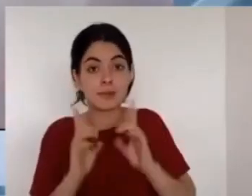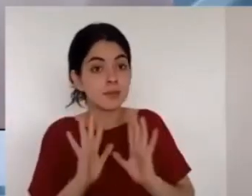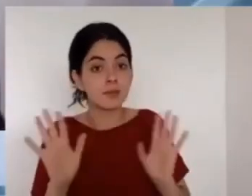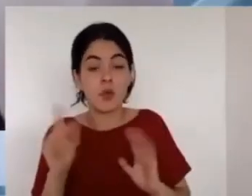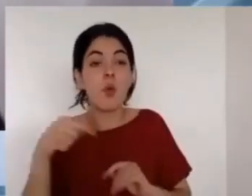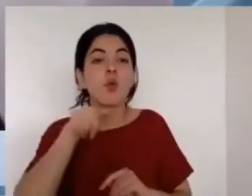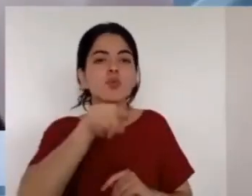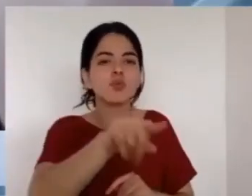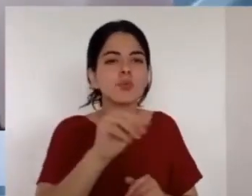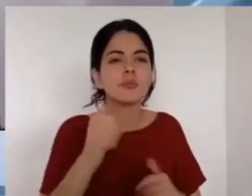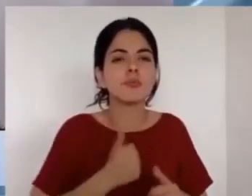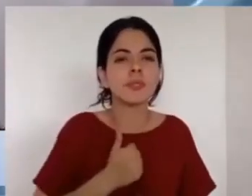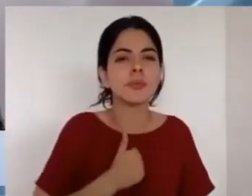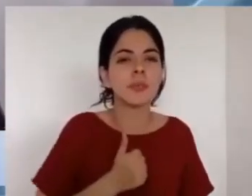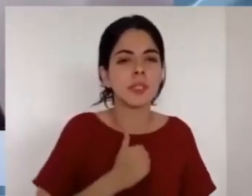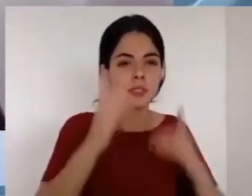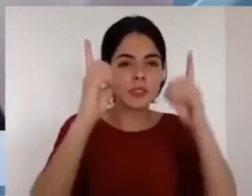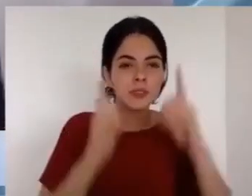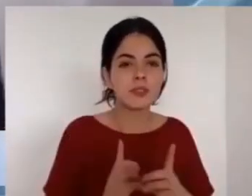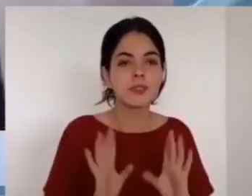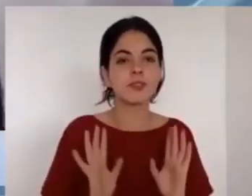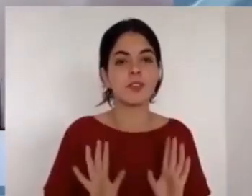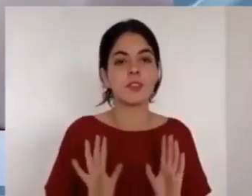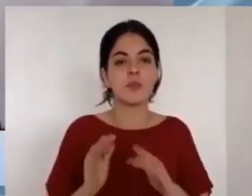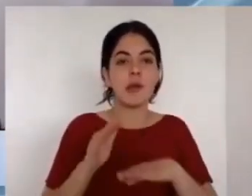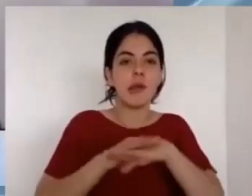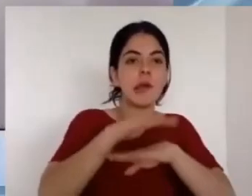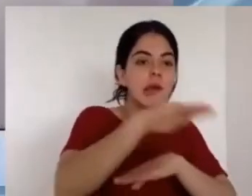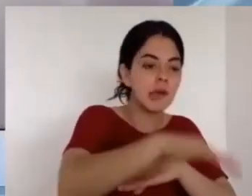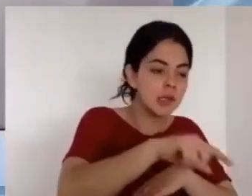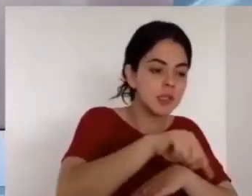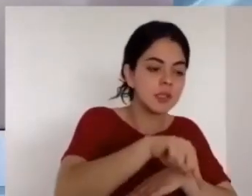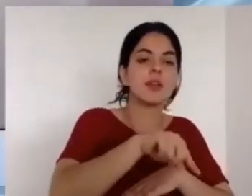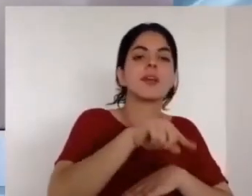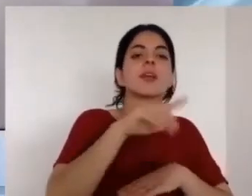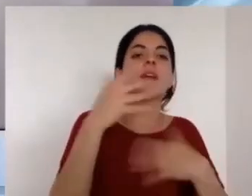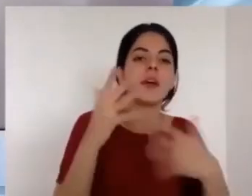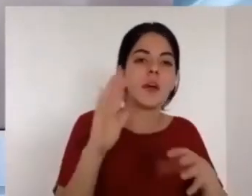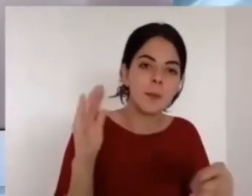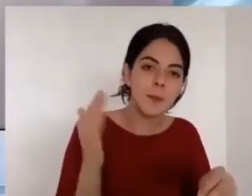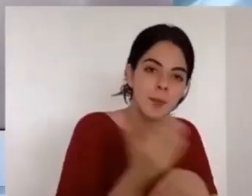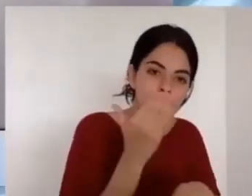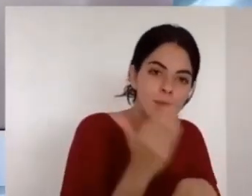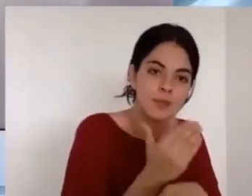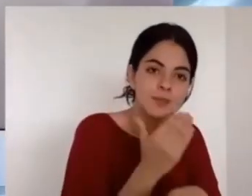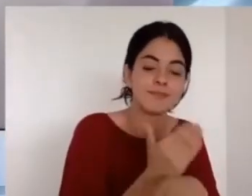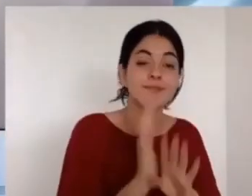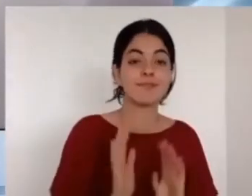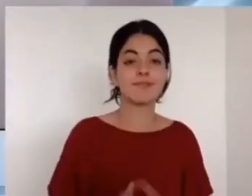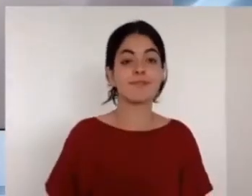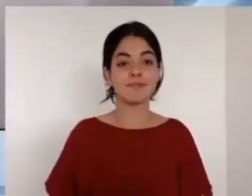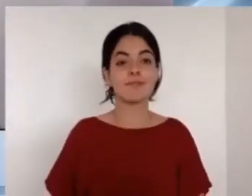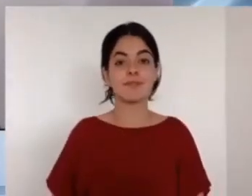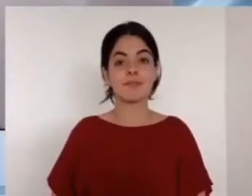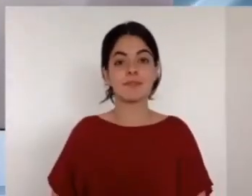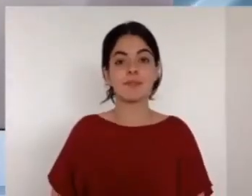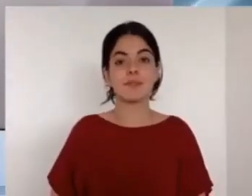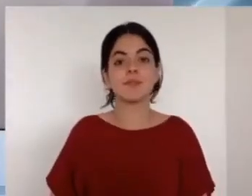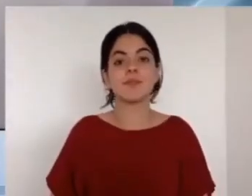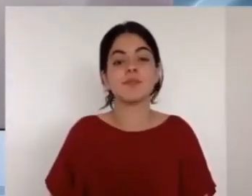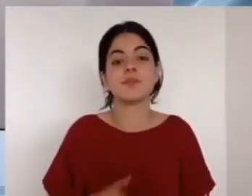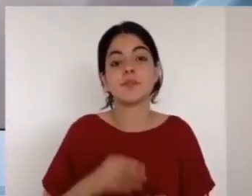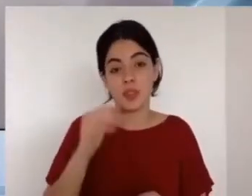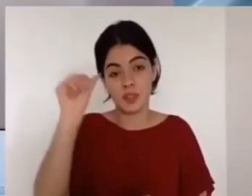problema el asunto es la raíz del problema usted puede pedir porque se resuelva el problema